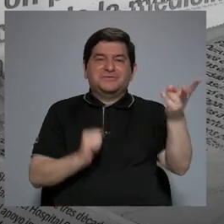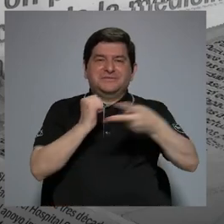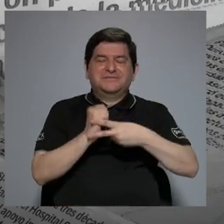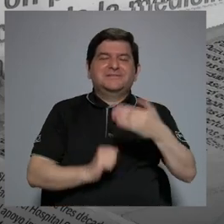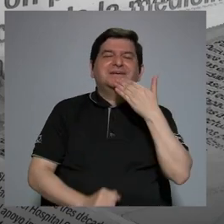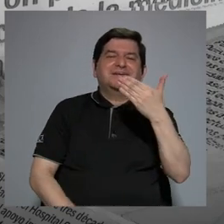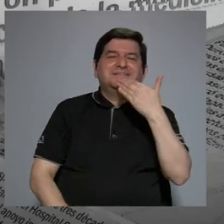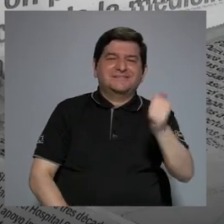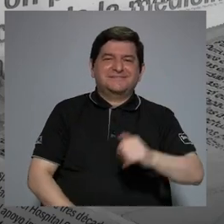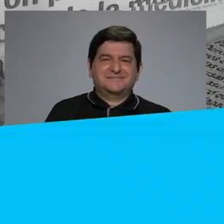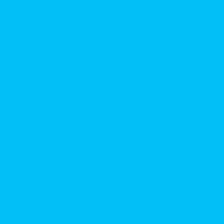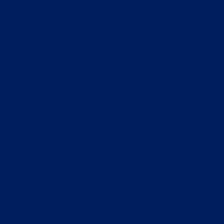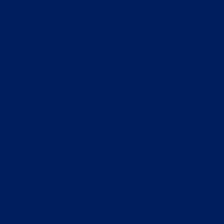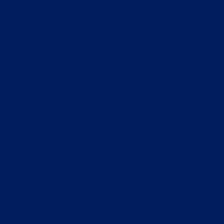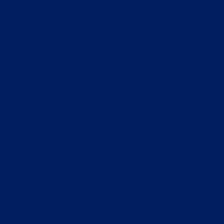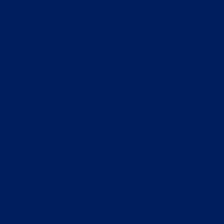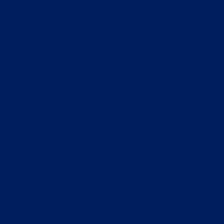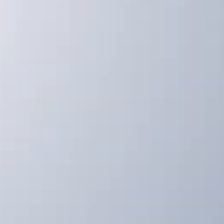vez. Muchas gracias.